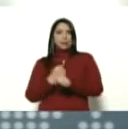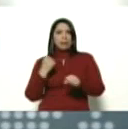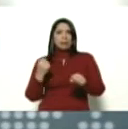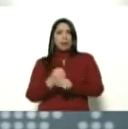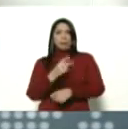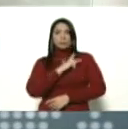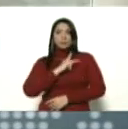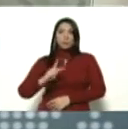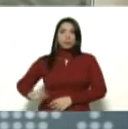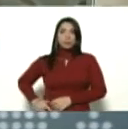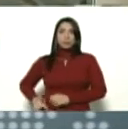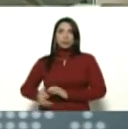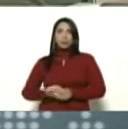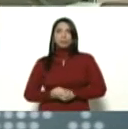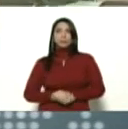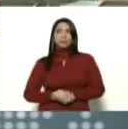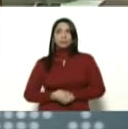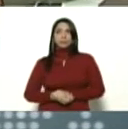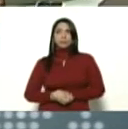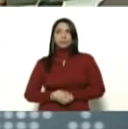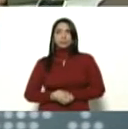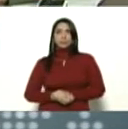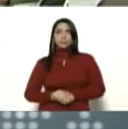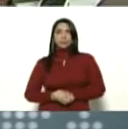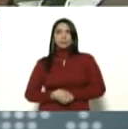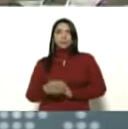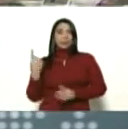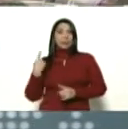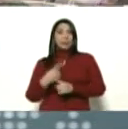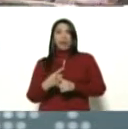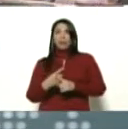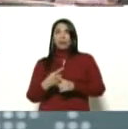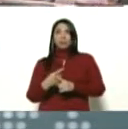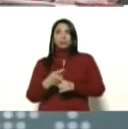vicepresidenta y que cuadren las cuentas